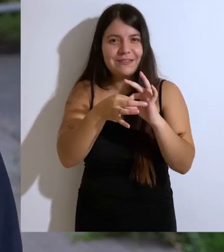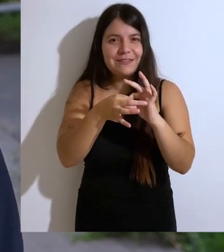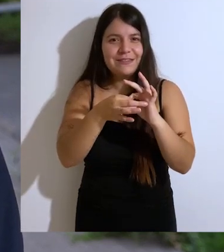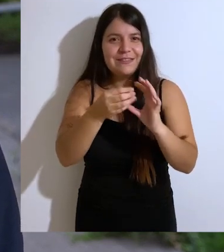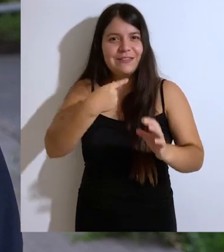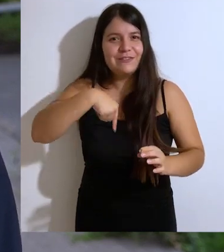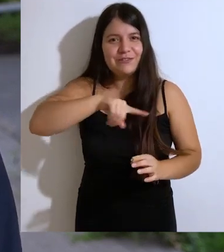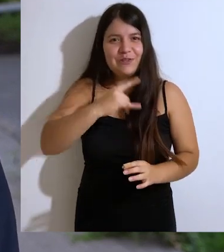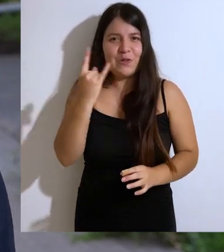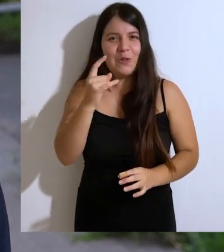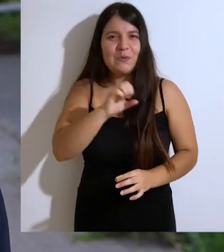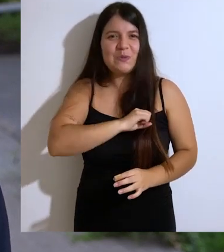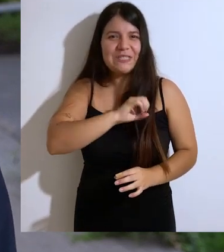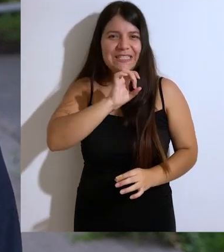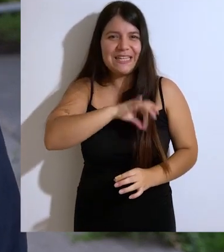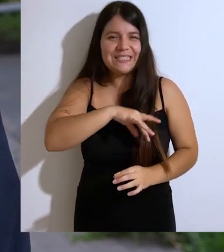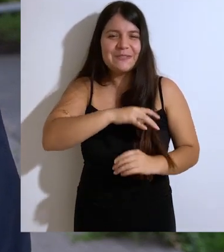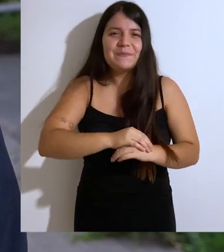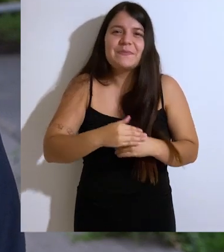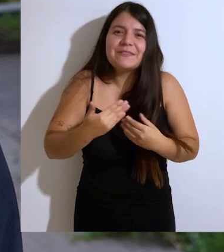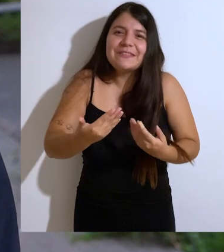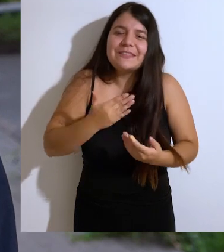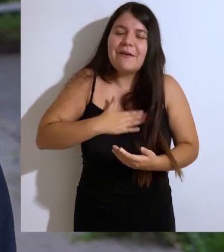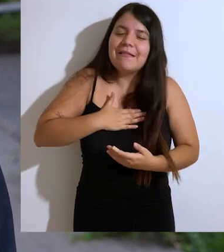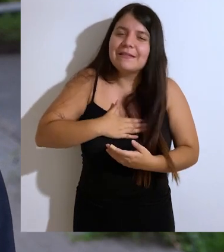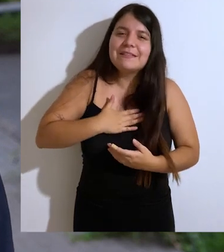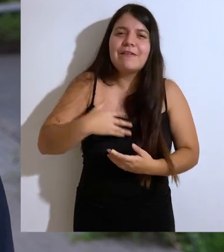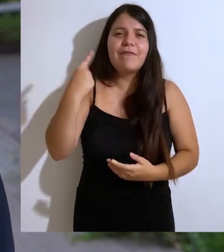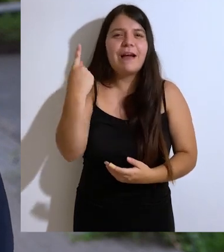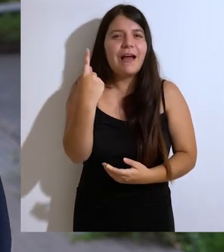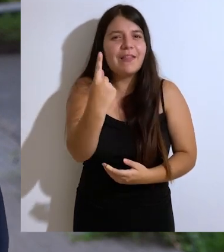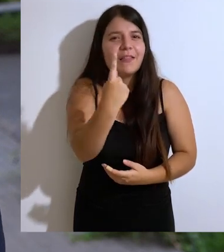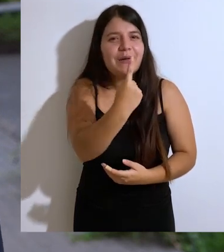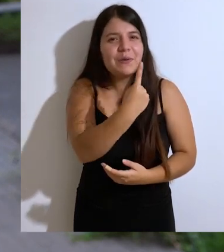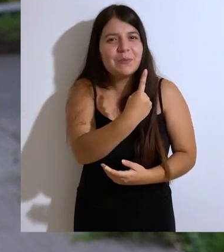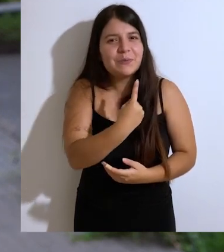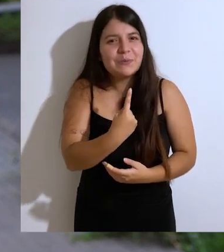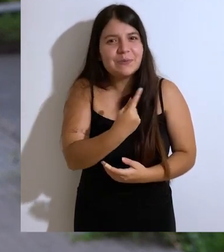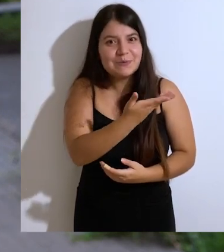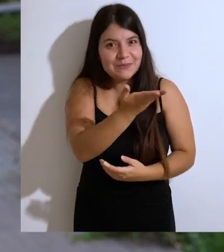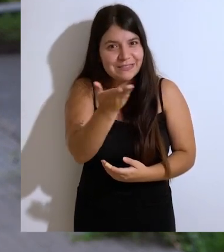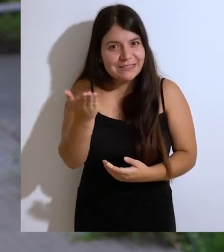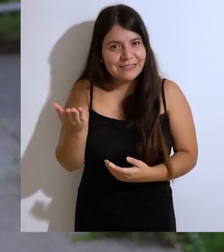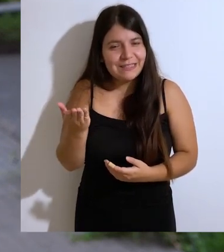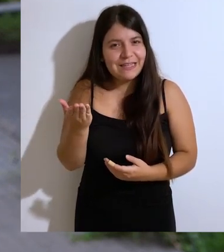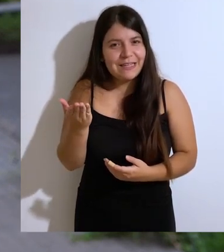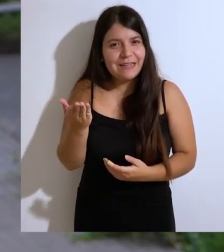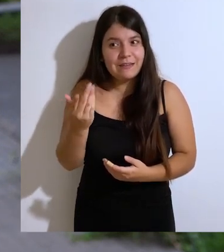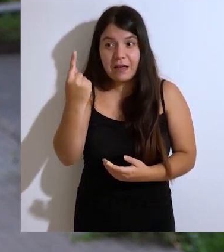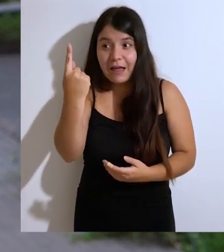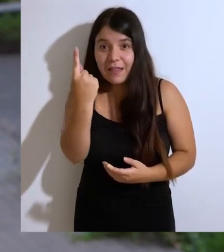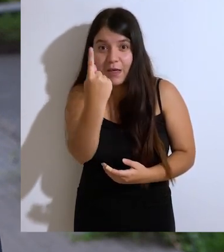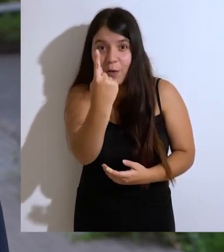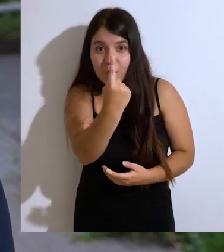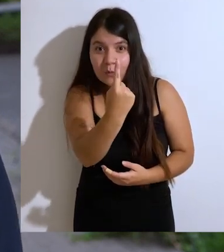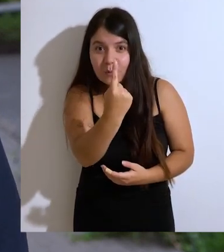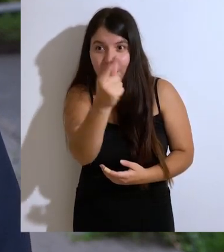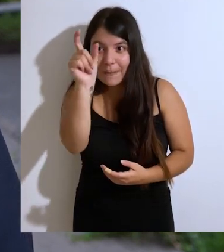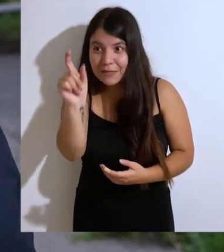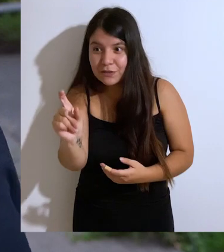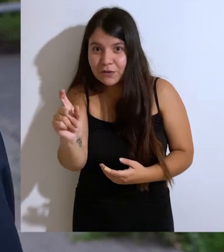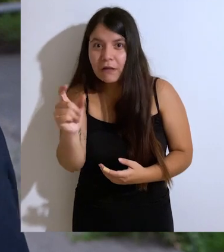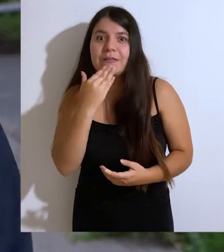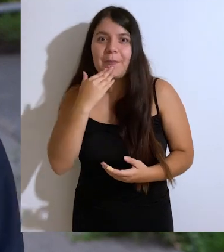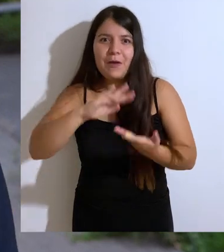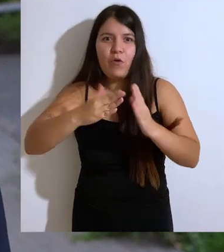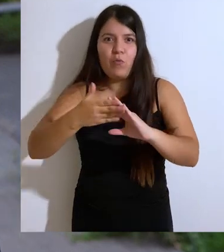juntos somos USACH. Y es por eso que les deseo a cada una y a cada uno, individualmente